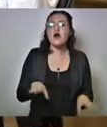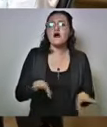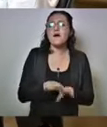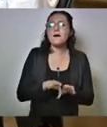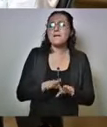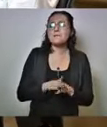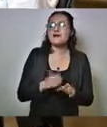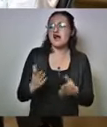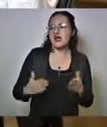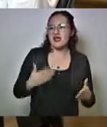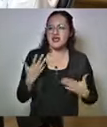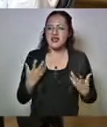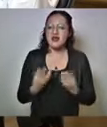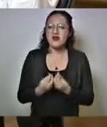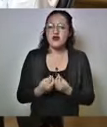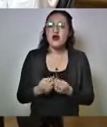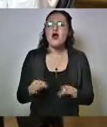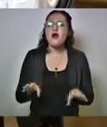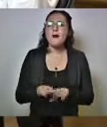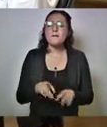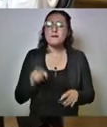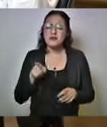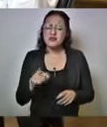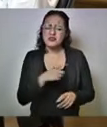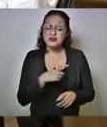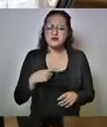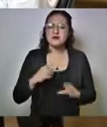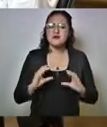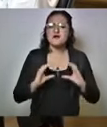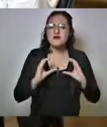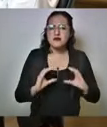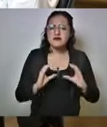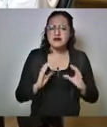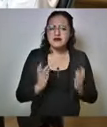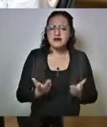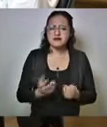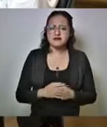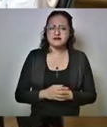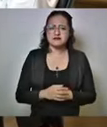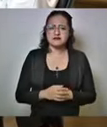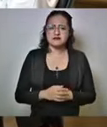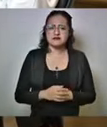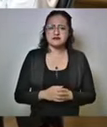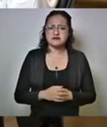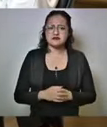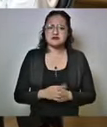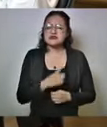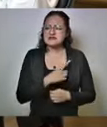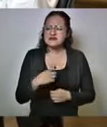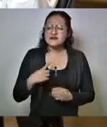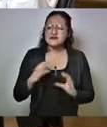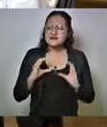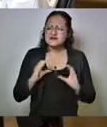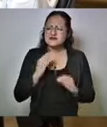es cuidándolas mucho, es cuidándolas mucho,